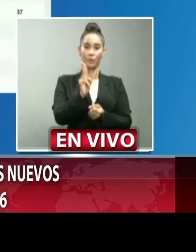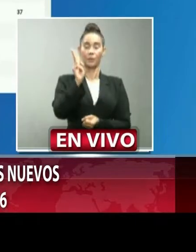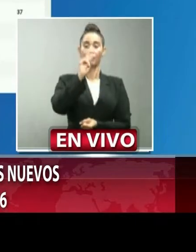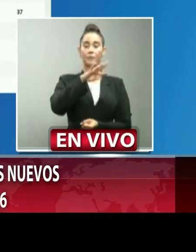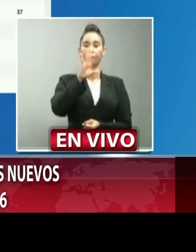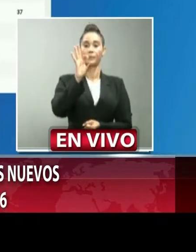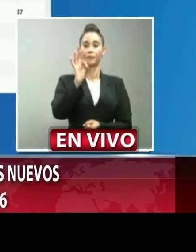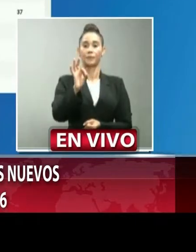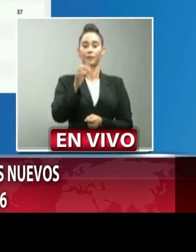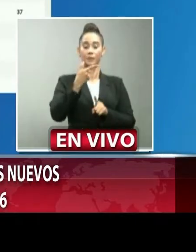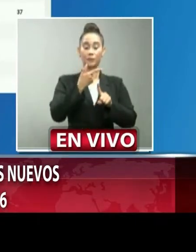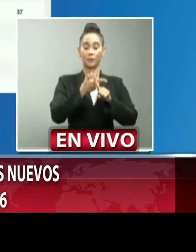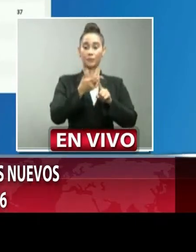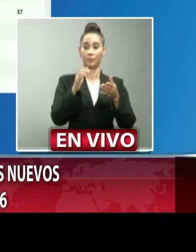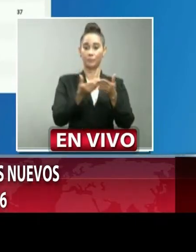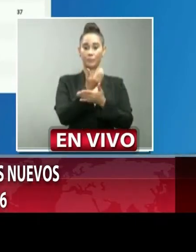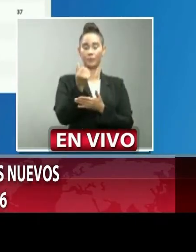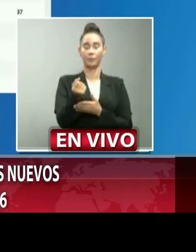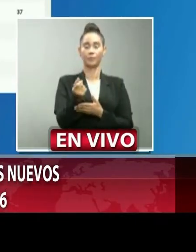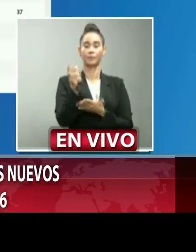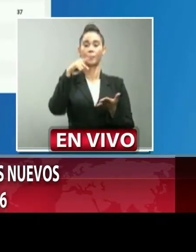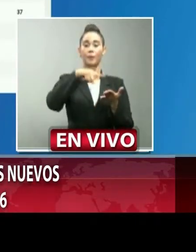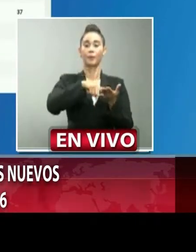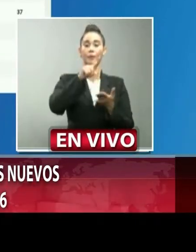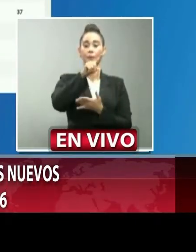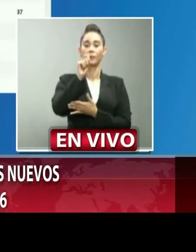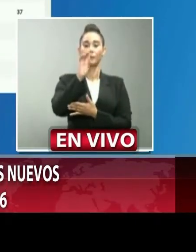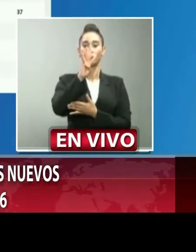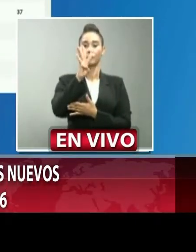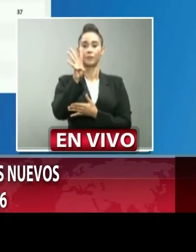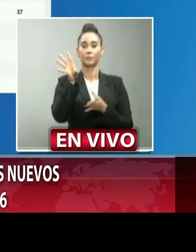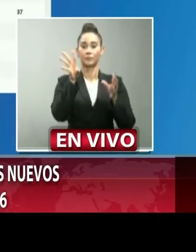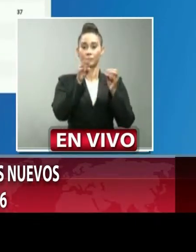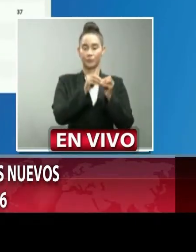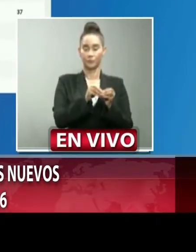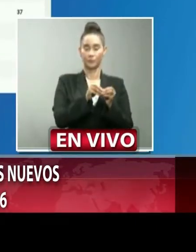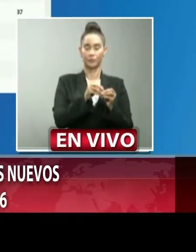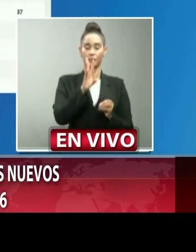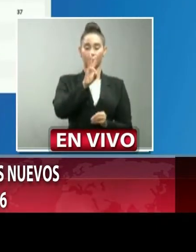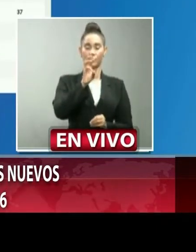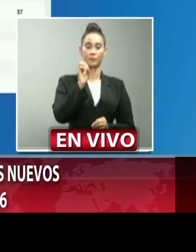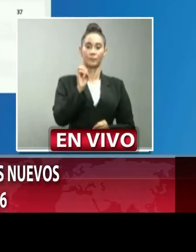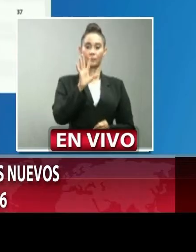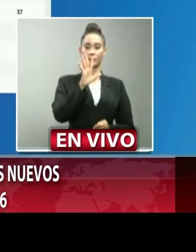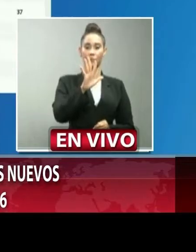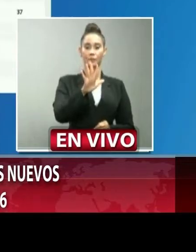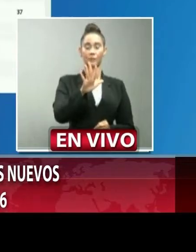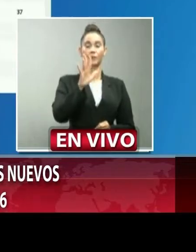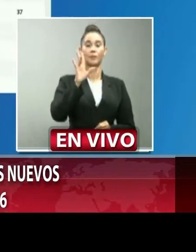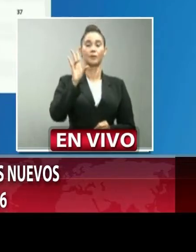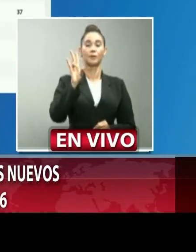casos 1.147 acumulados 657